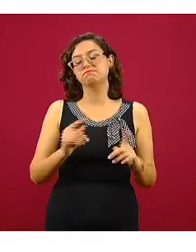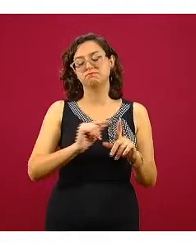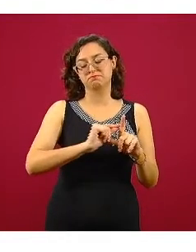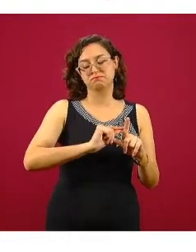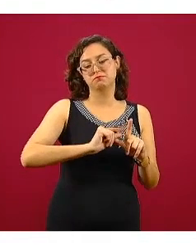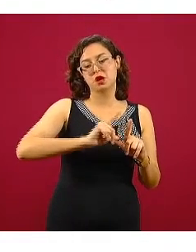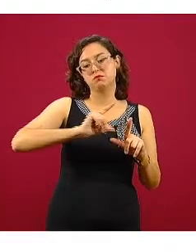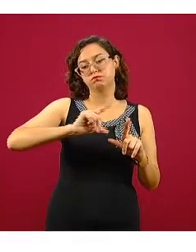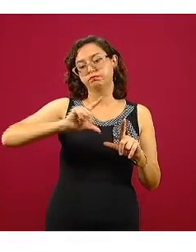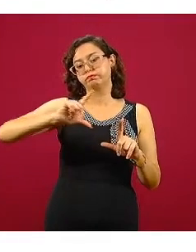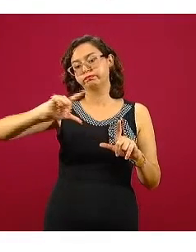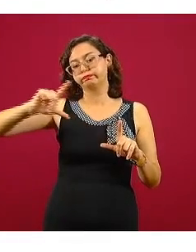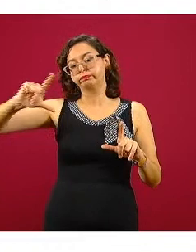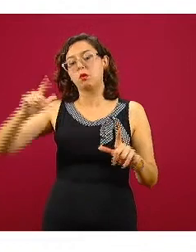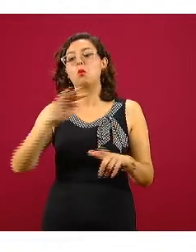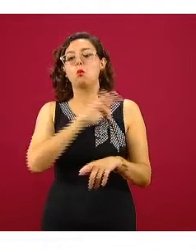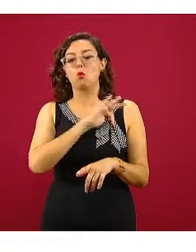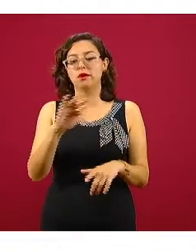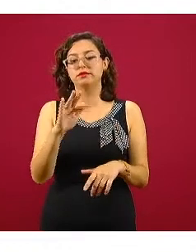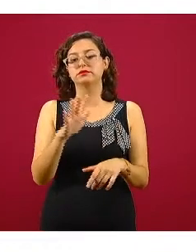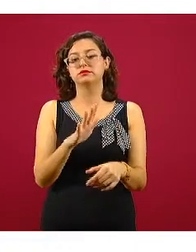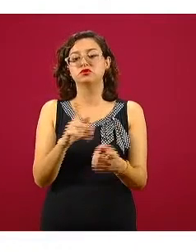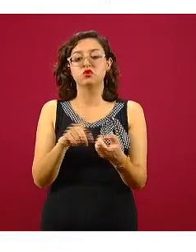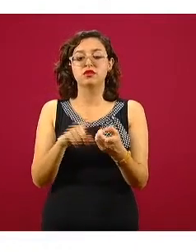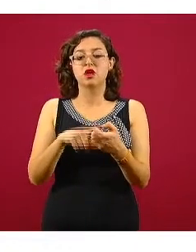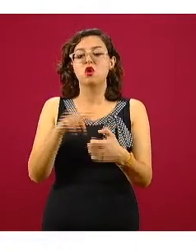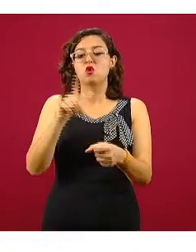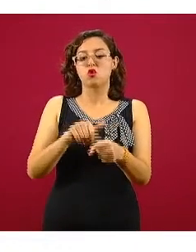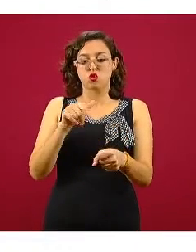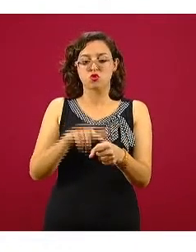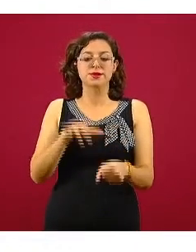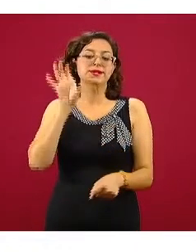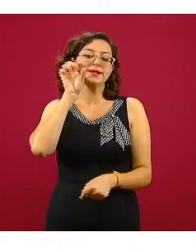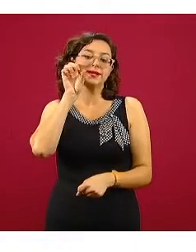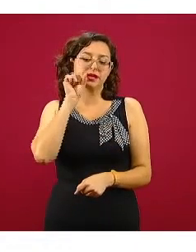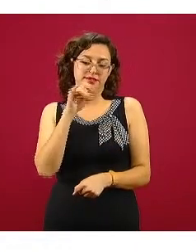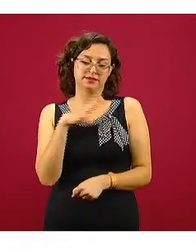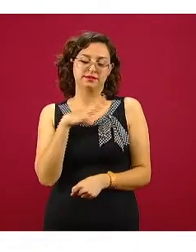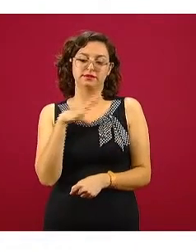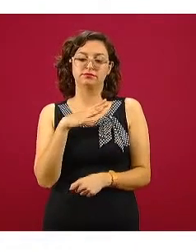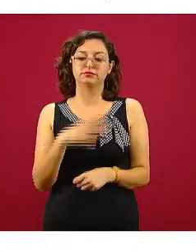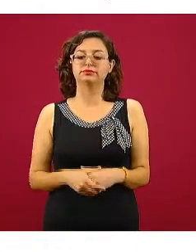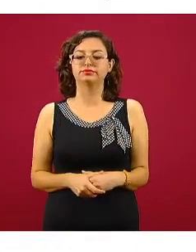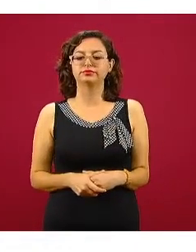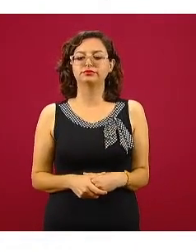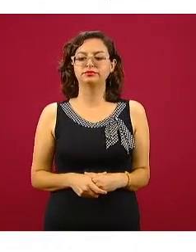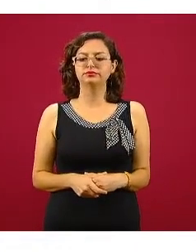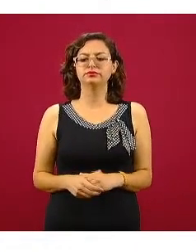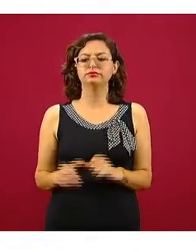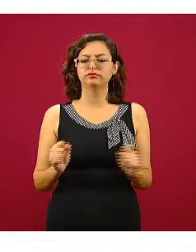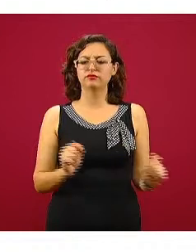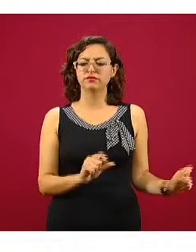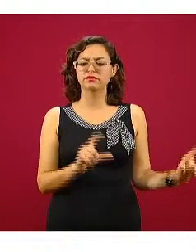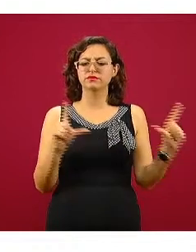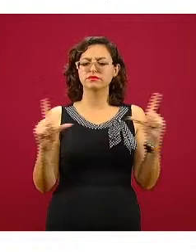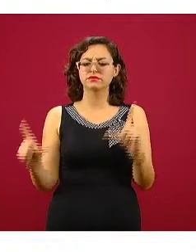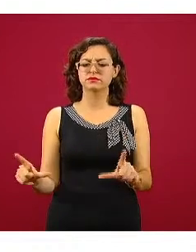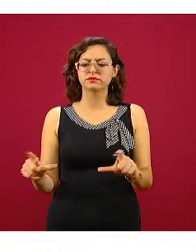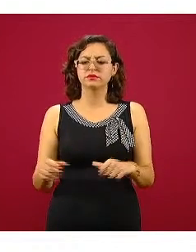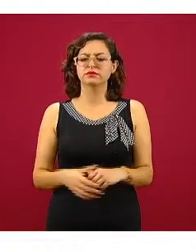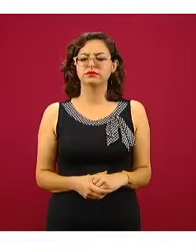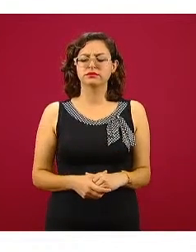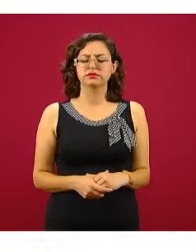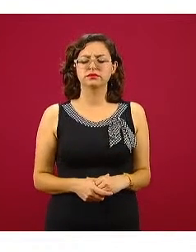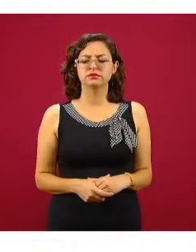que es donde están todavía los colores naranja claro. En la siguiente diapositiva veremos la curva